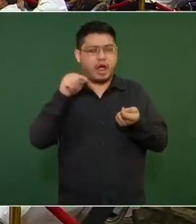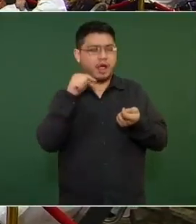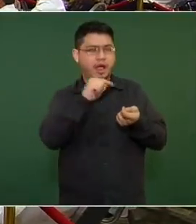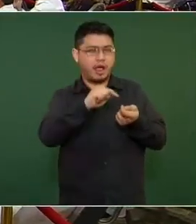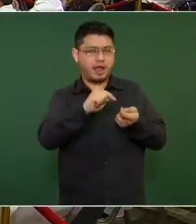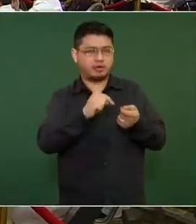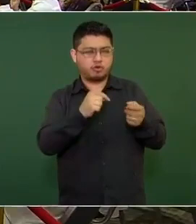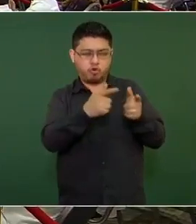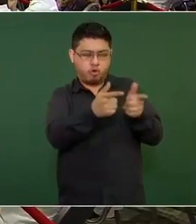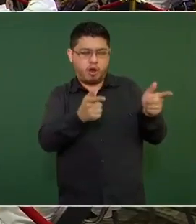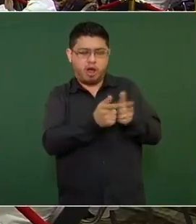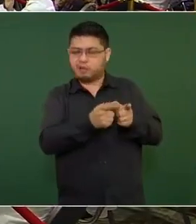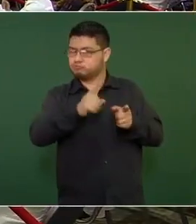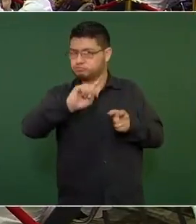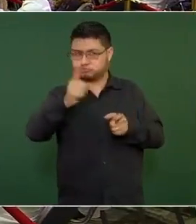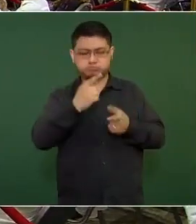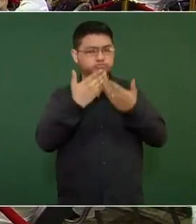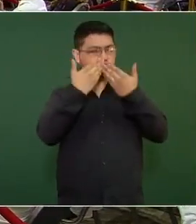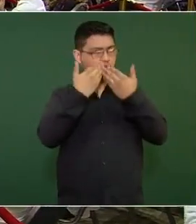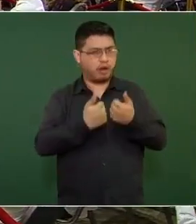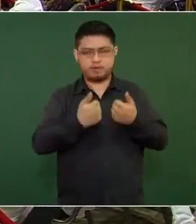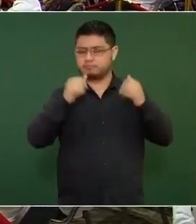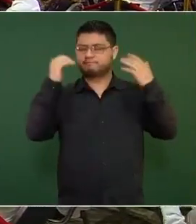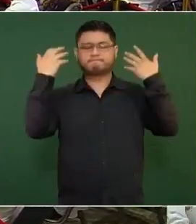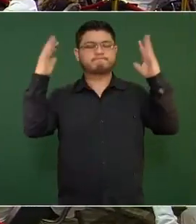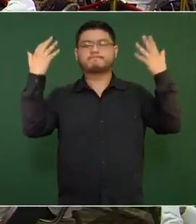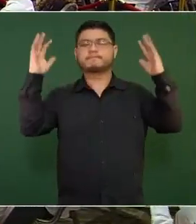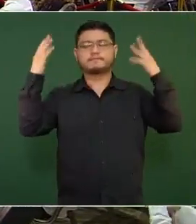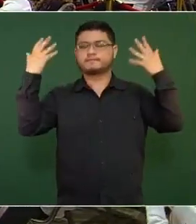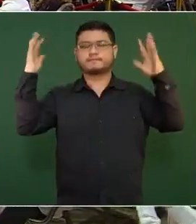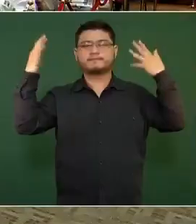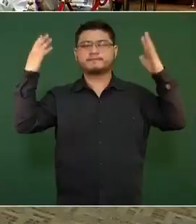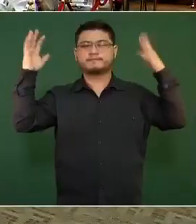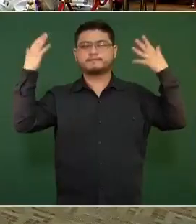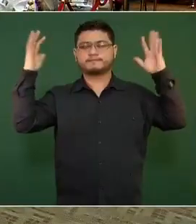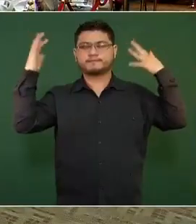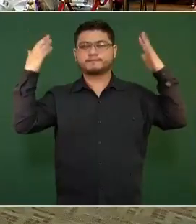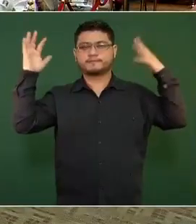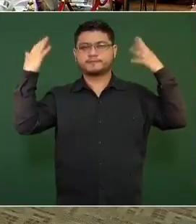Aplausos. Aplausos. Aplausos. Aplausos. Aplausos. Aplausos. Aplausos.